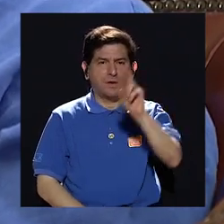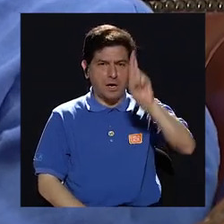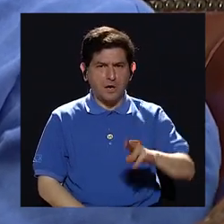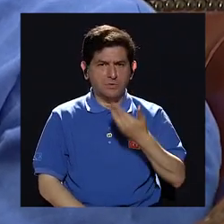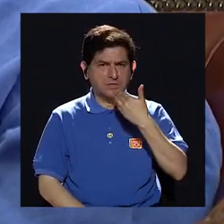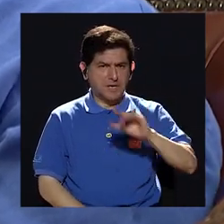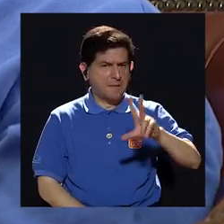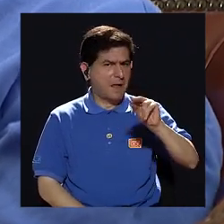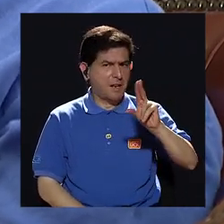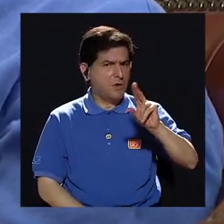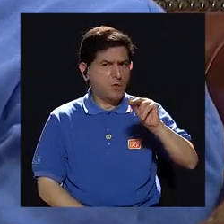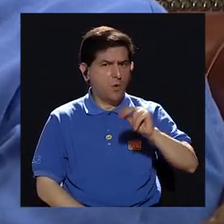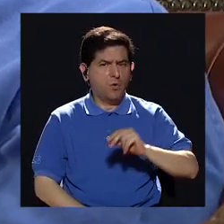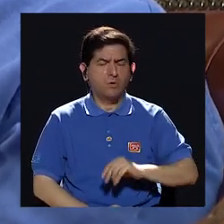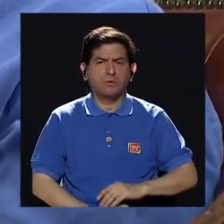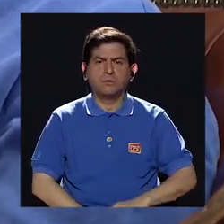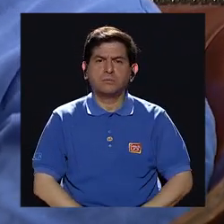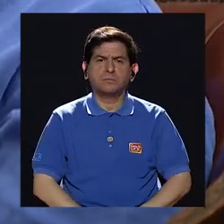la están pasando mal